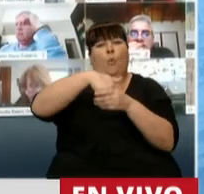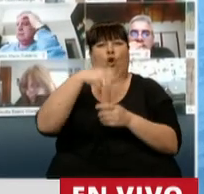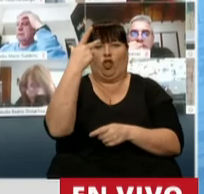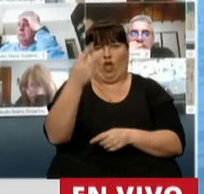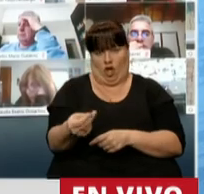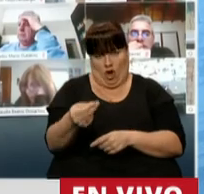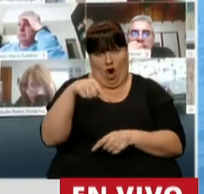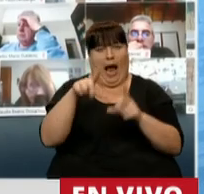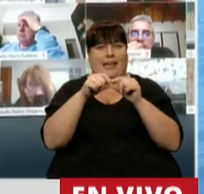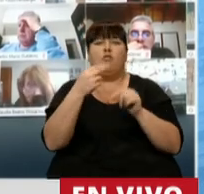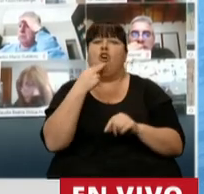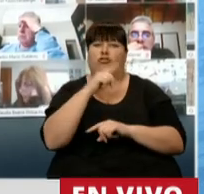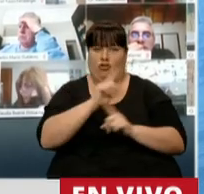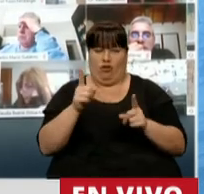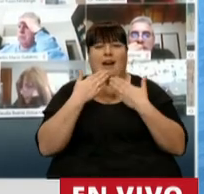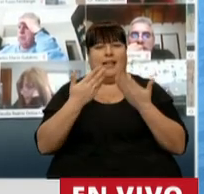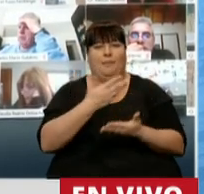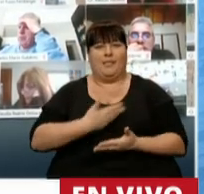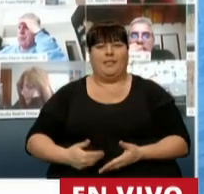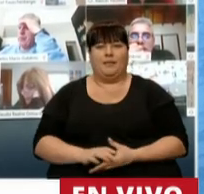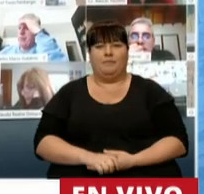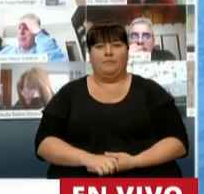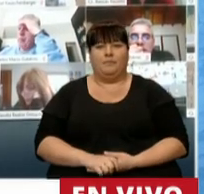negativamente este artículo. Gracias, señor Presidente.